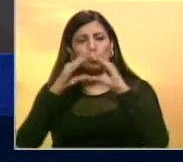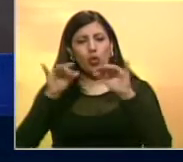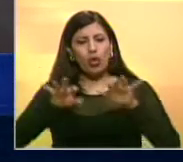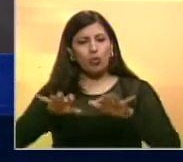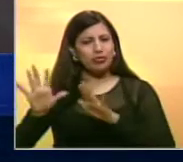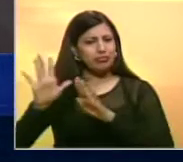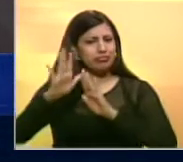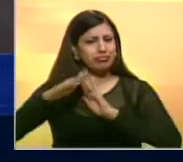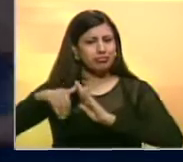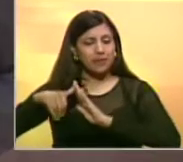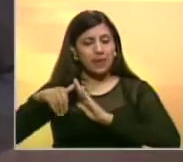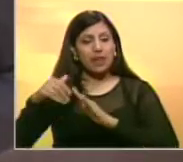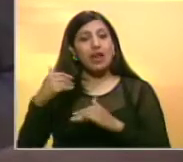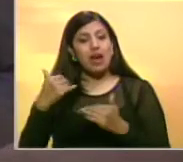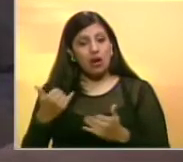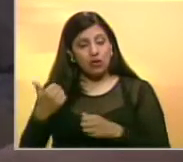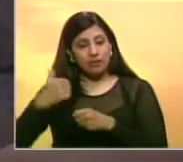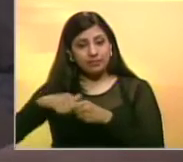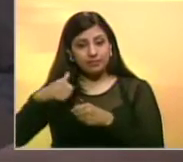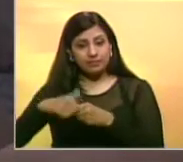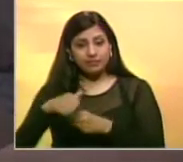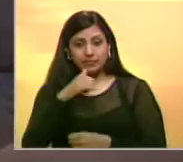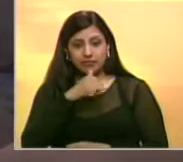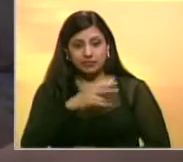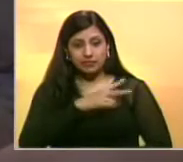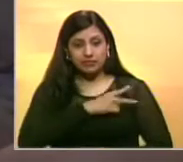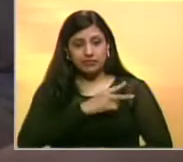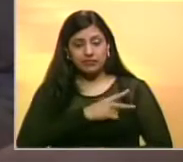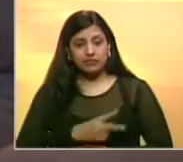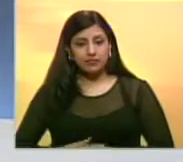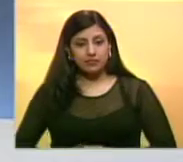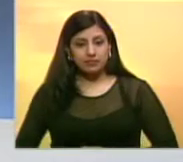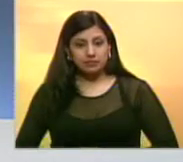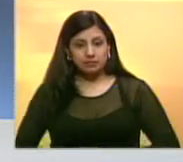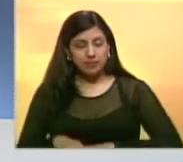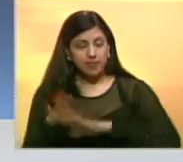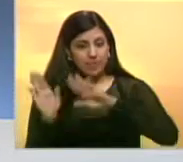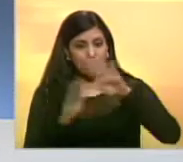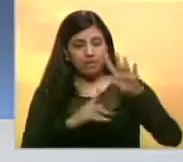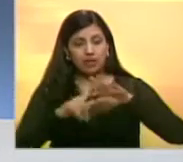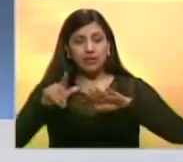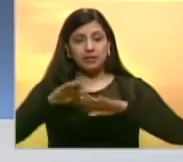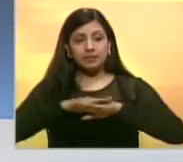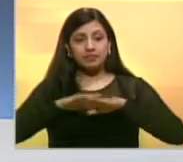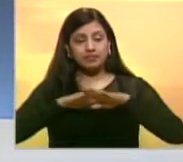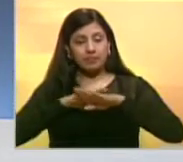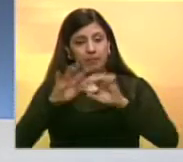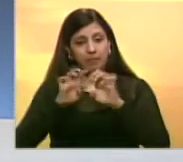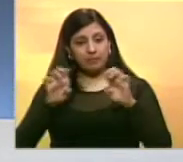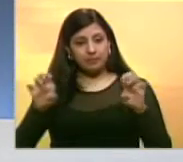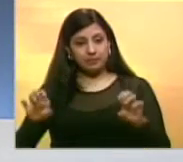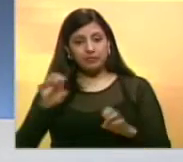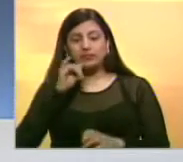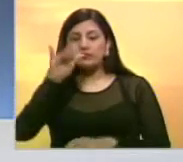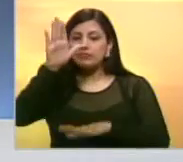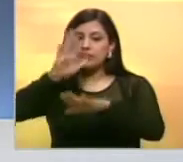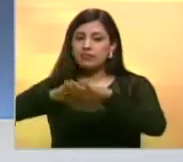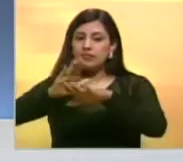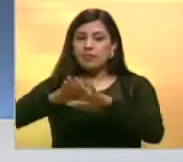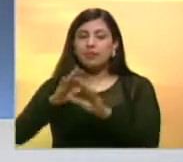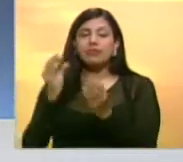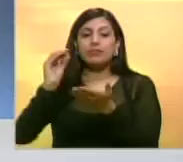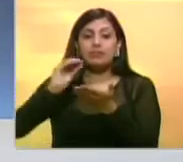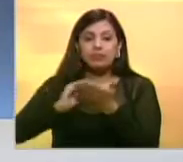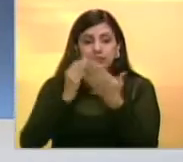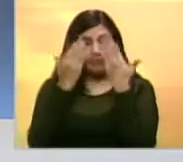computadoras. En Maracaibo, José Leonardo Nava, Noticiero, Benevisión. El ministro de Educación, Rodolfo Pérez, anunció que el